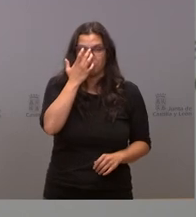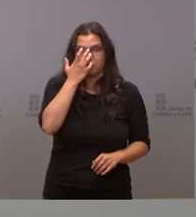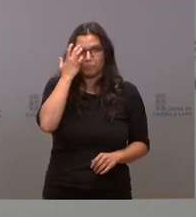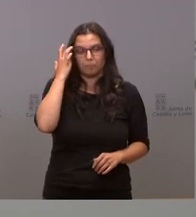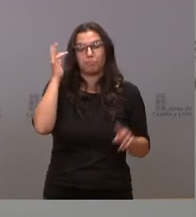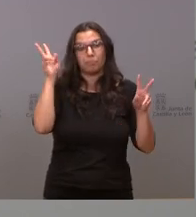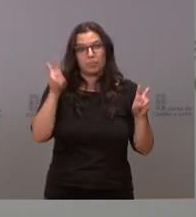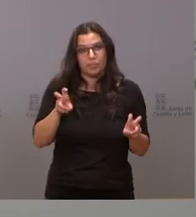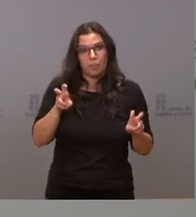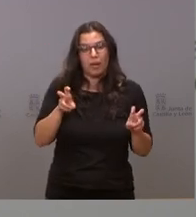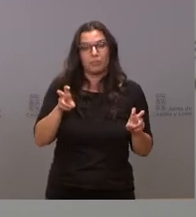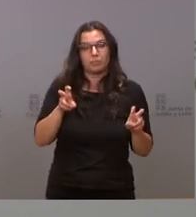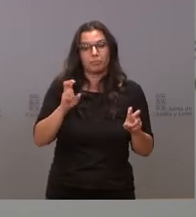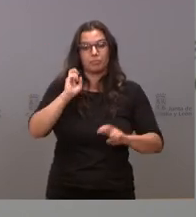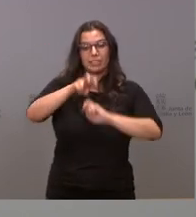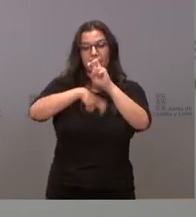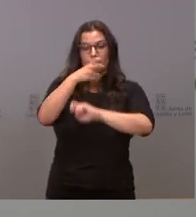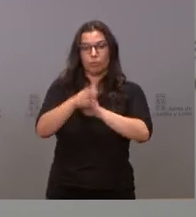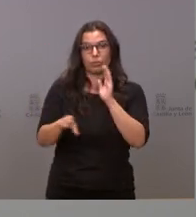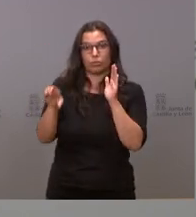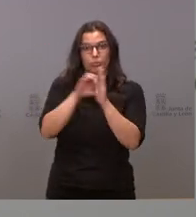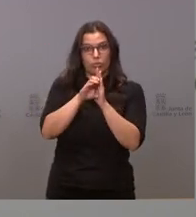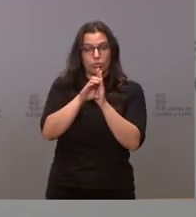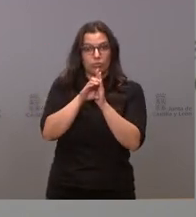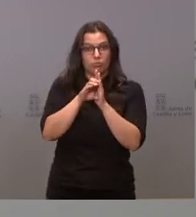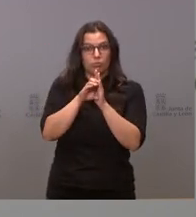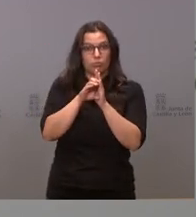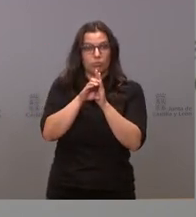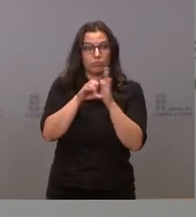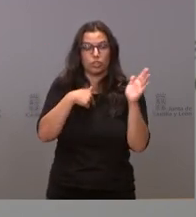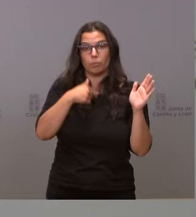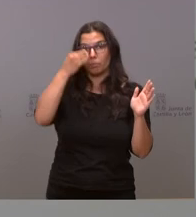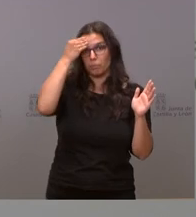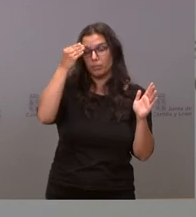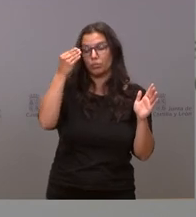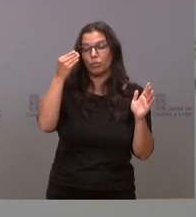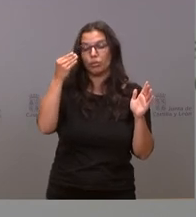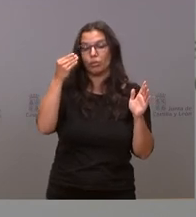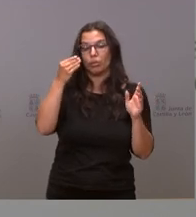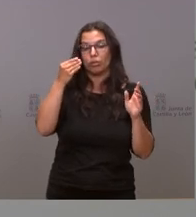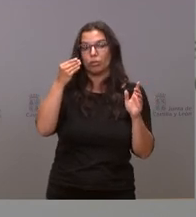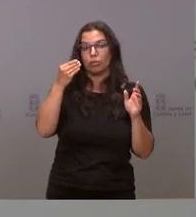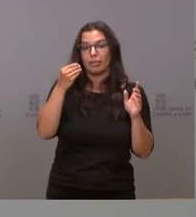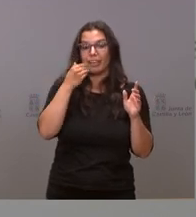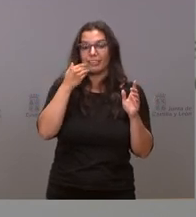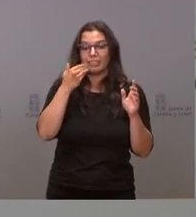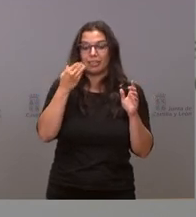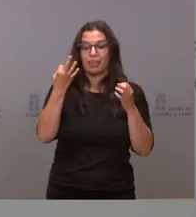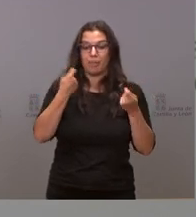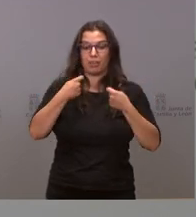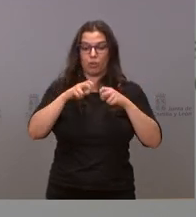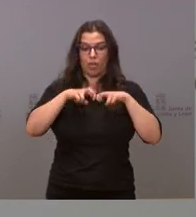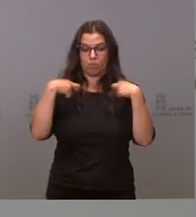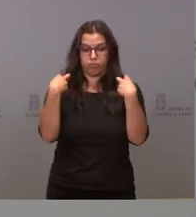respecto de una reforma constitucional creo que las personas que se sientan en la mesa no